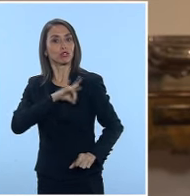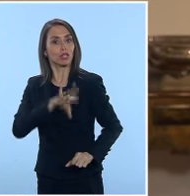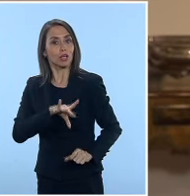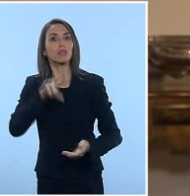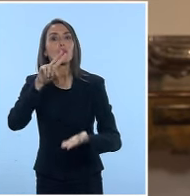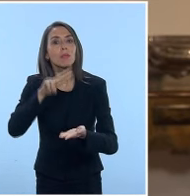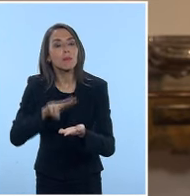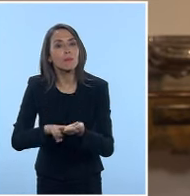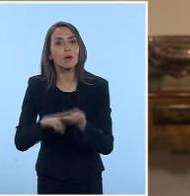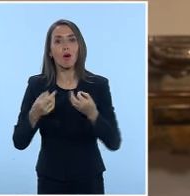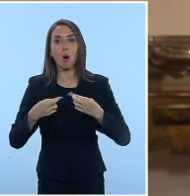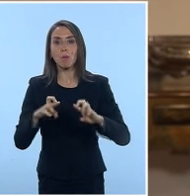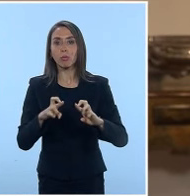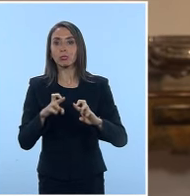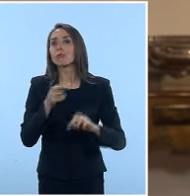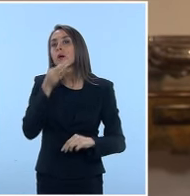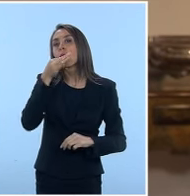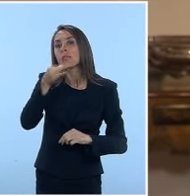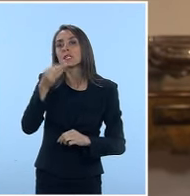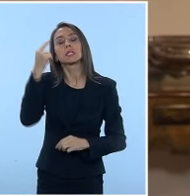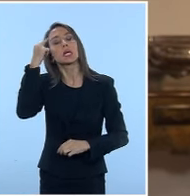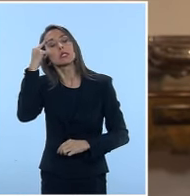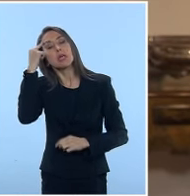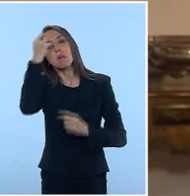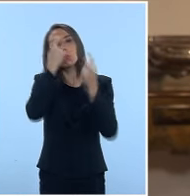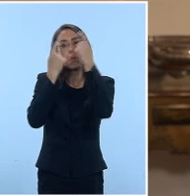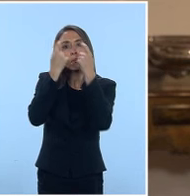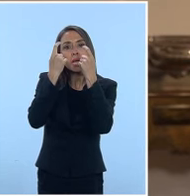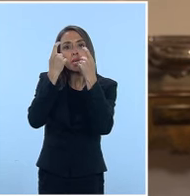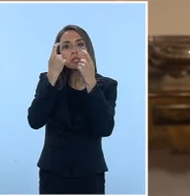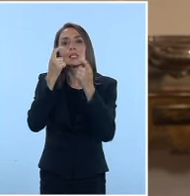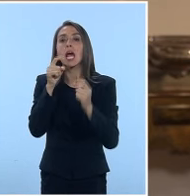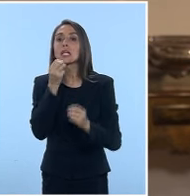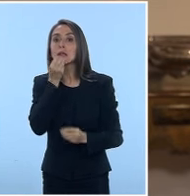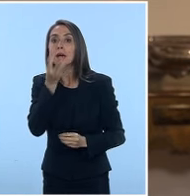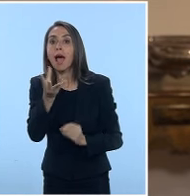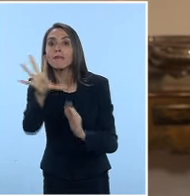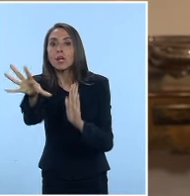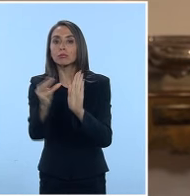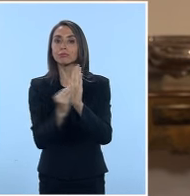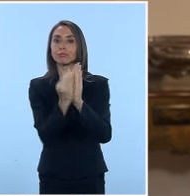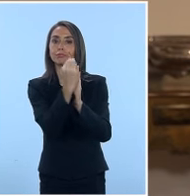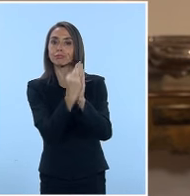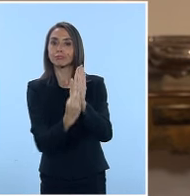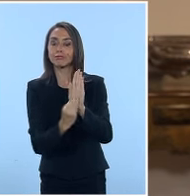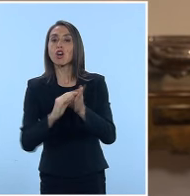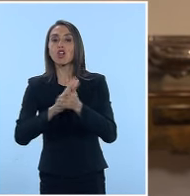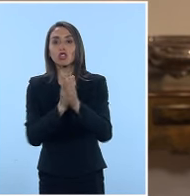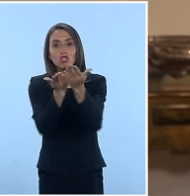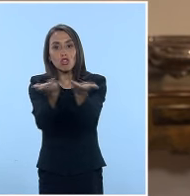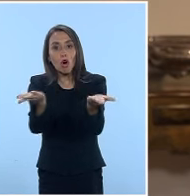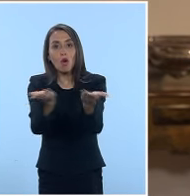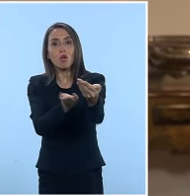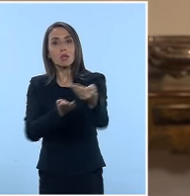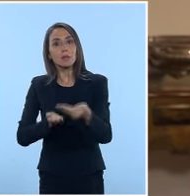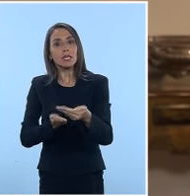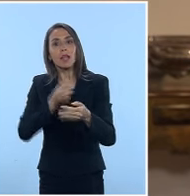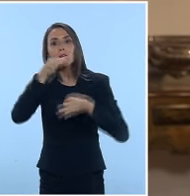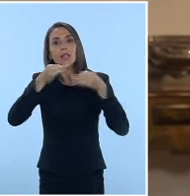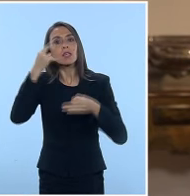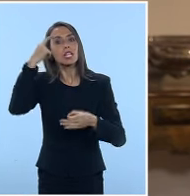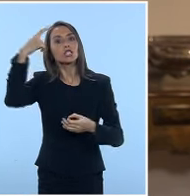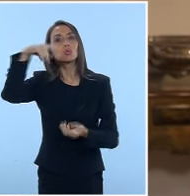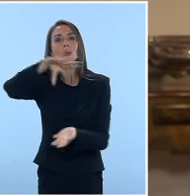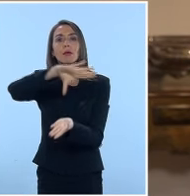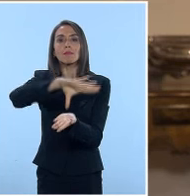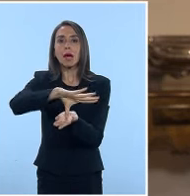verdaderamente la oportunidad de decir lo que piensan y sean tomados en cuenta. Están todos invitados a expresar sus sueños de país.